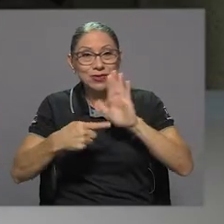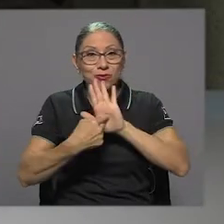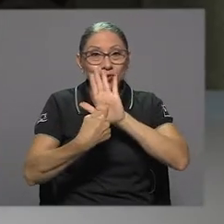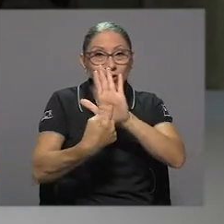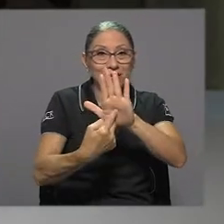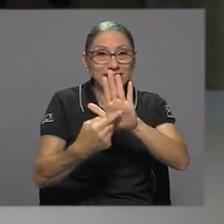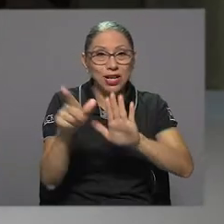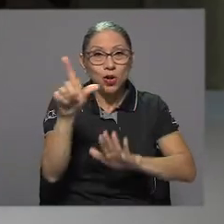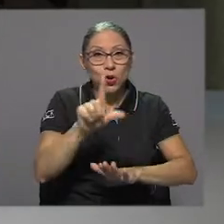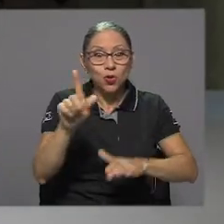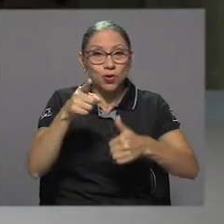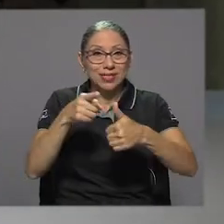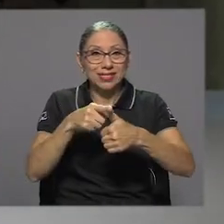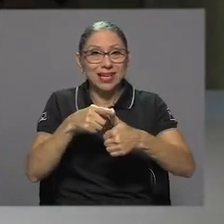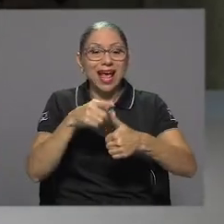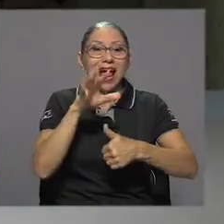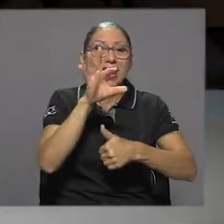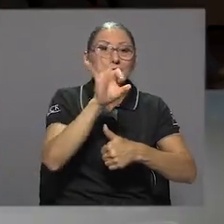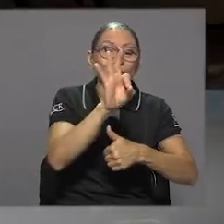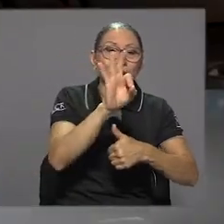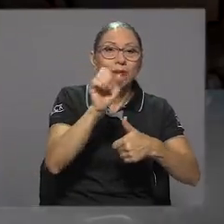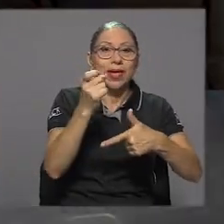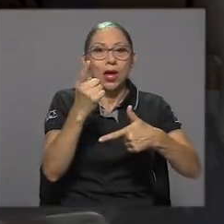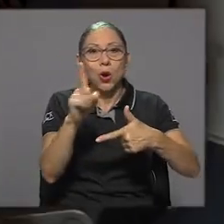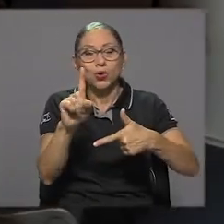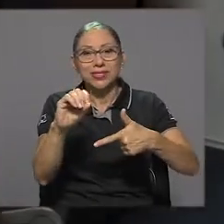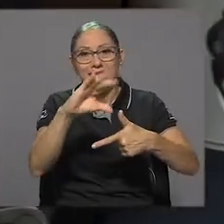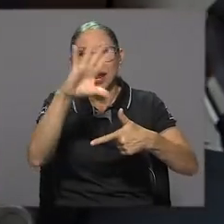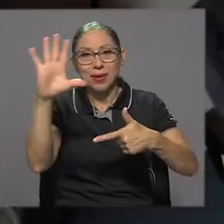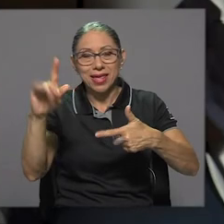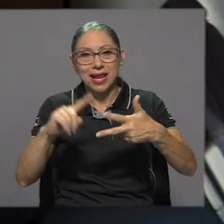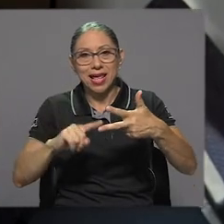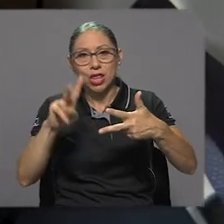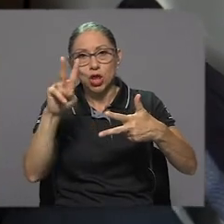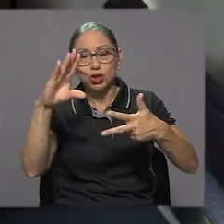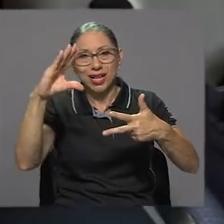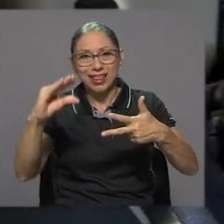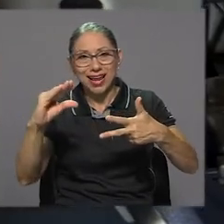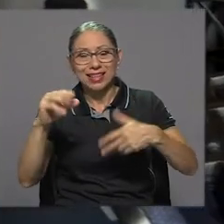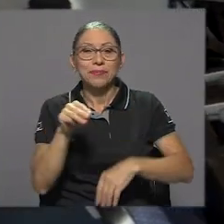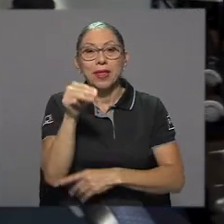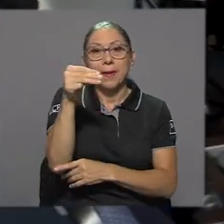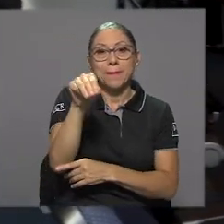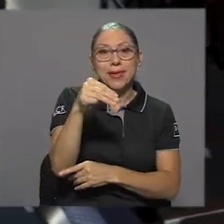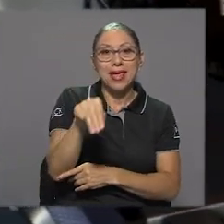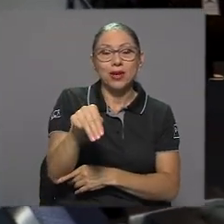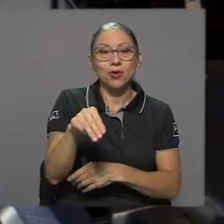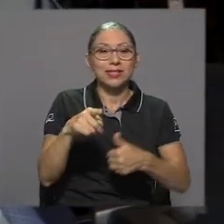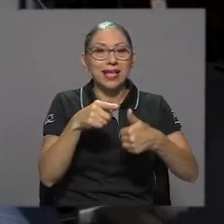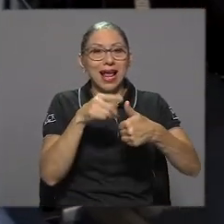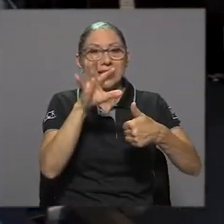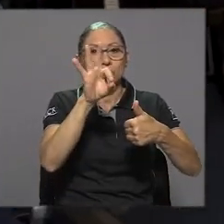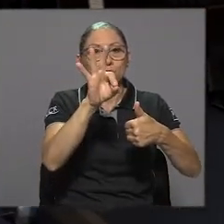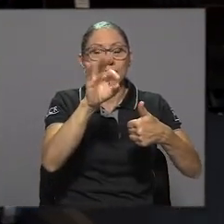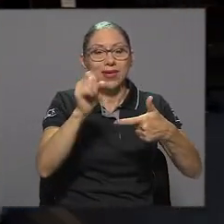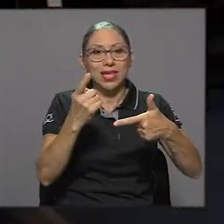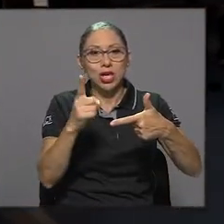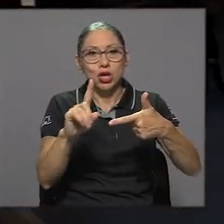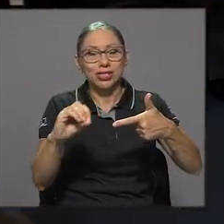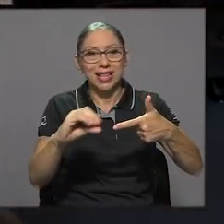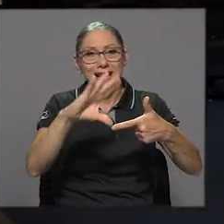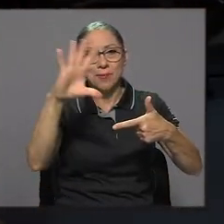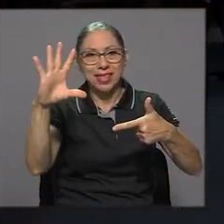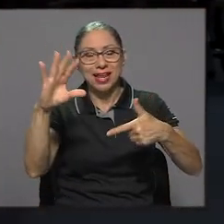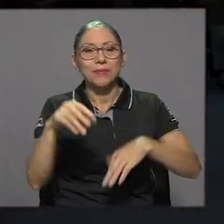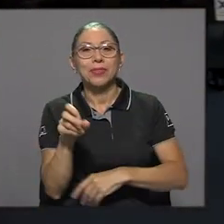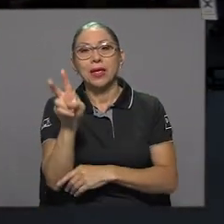funciones los días lunes a las 9 y 11 de la mañana y a las 2 de la tarde, los miércoles a las 9 y